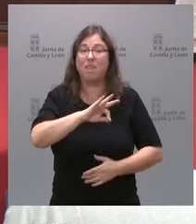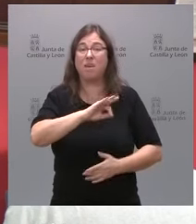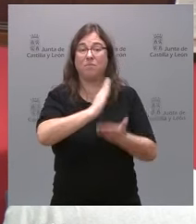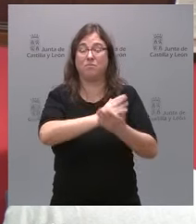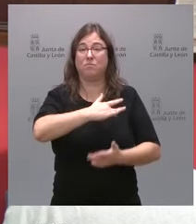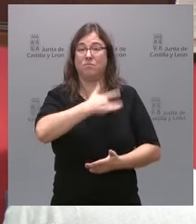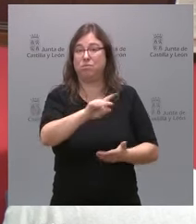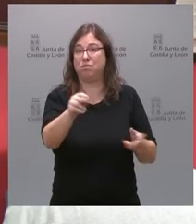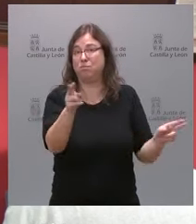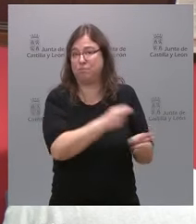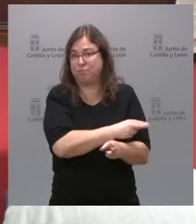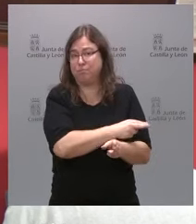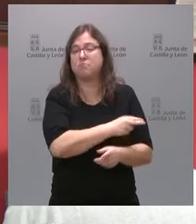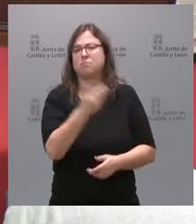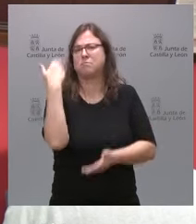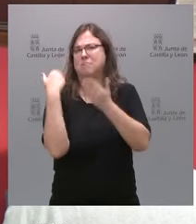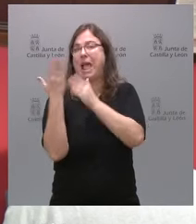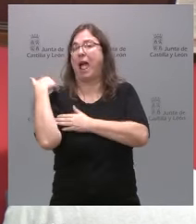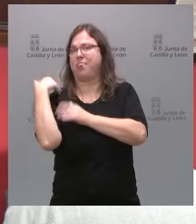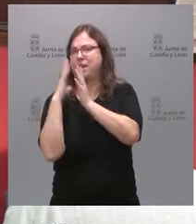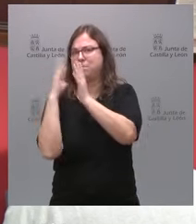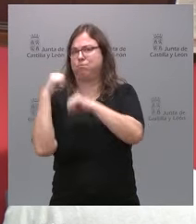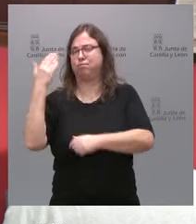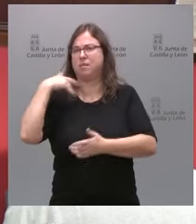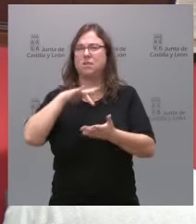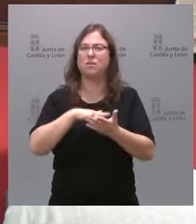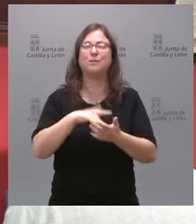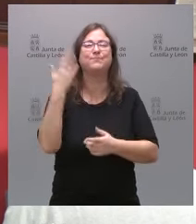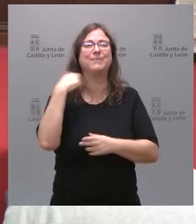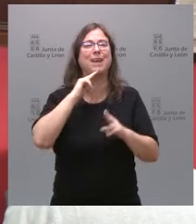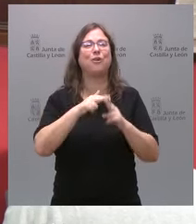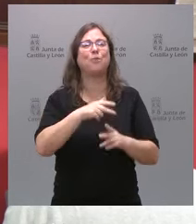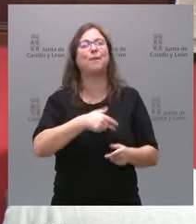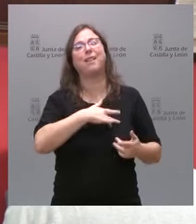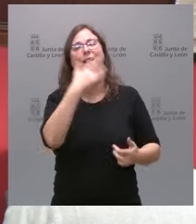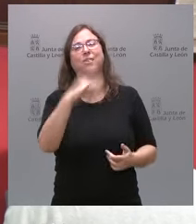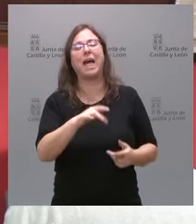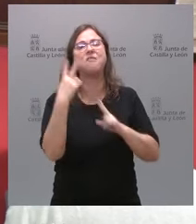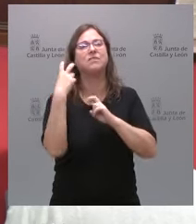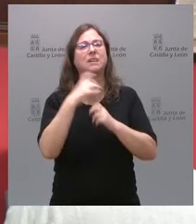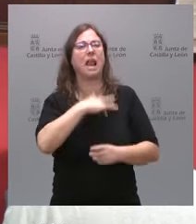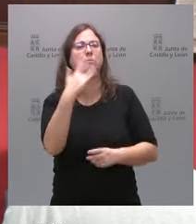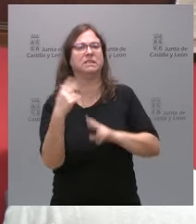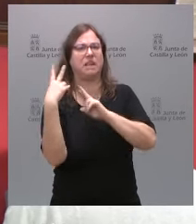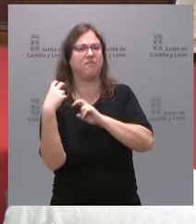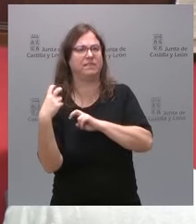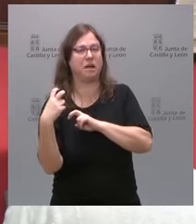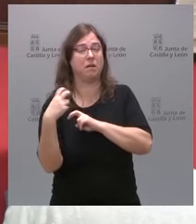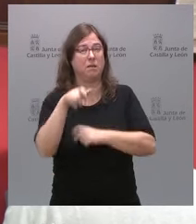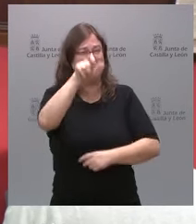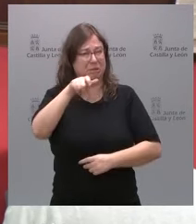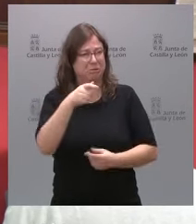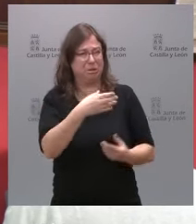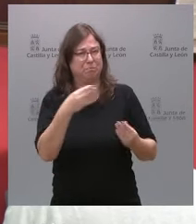años atrás. También se ha conocido como amnistía fiscal, en la que unas 30.000 personas pudieron regularizar su